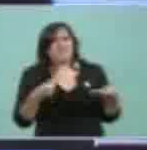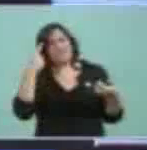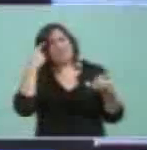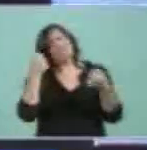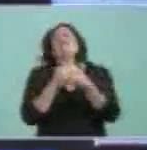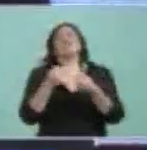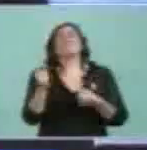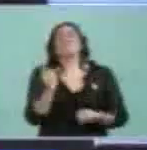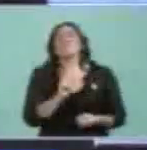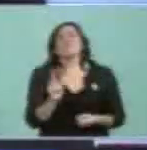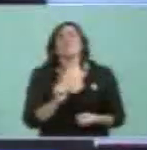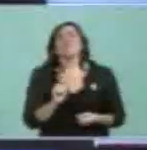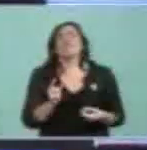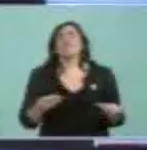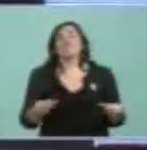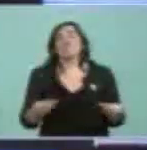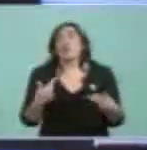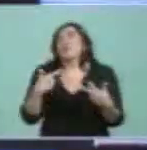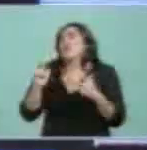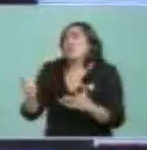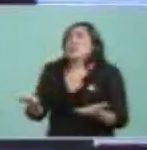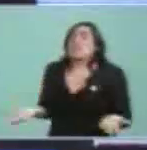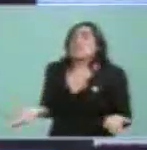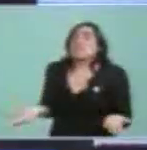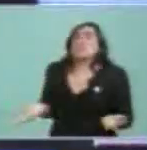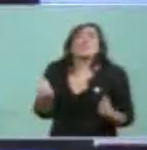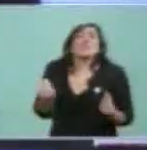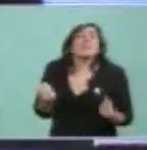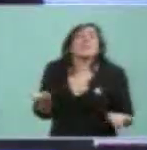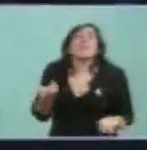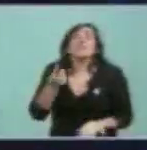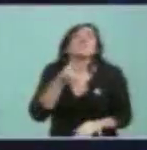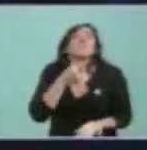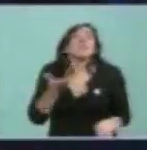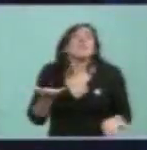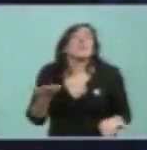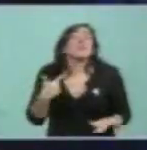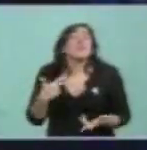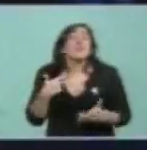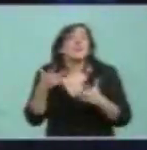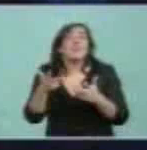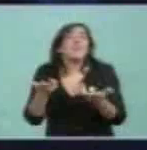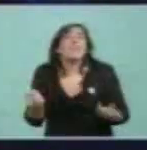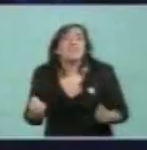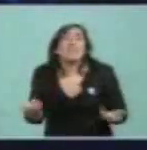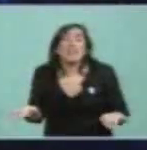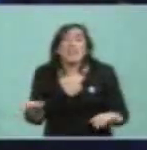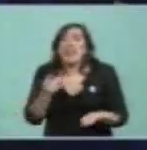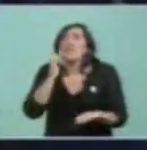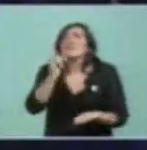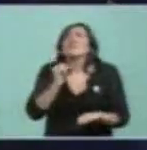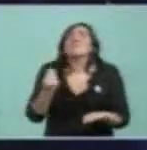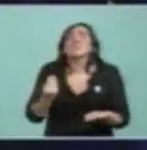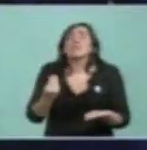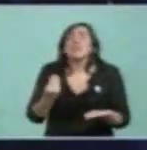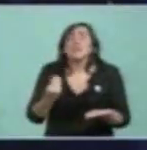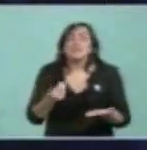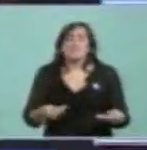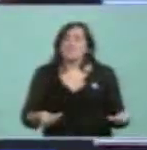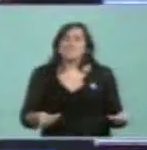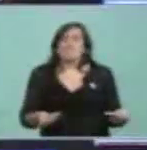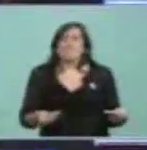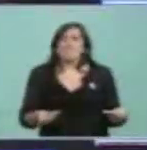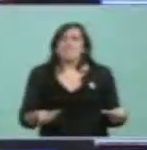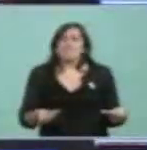Y yo le dije, bueno, ¿qué querés que diga? Creo que nos ametralló o disparó